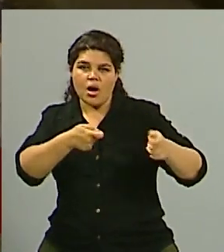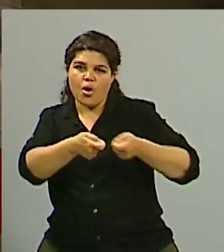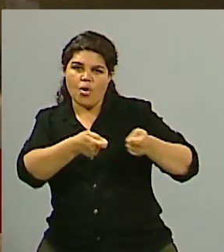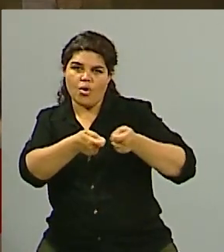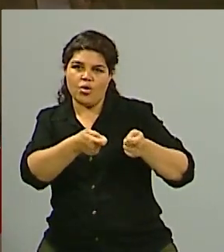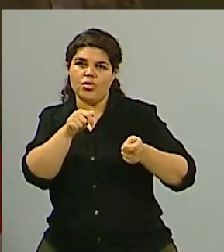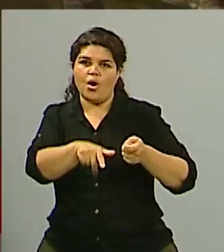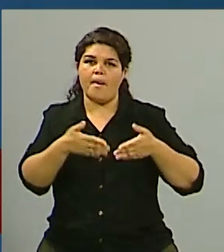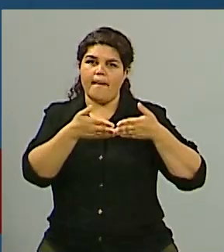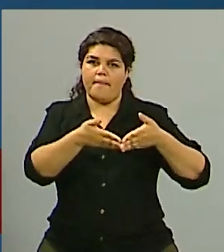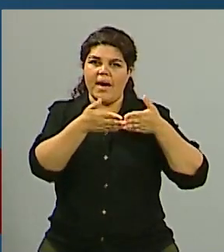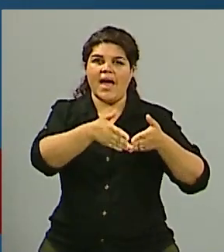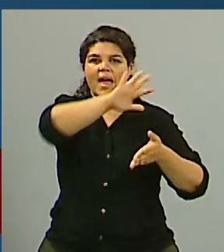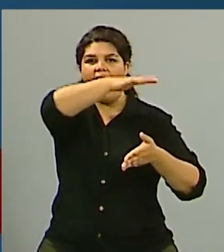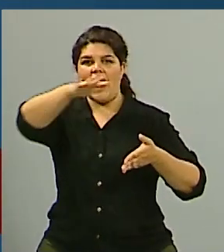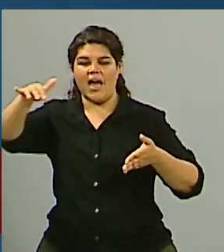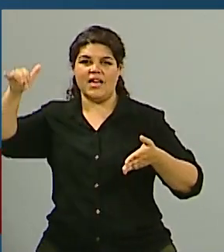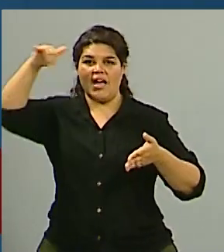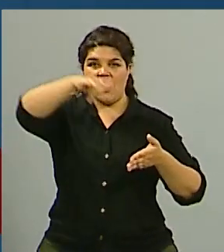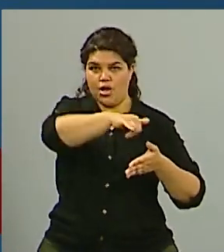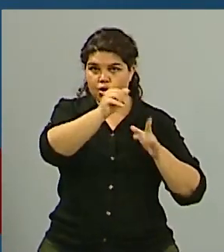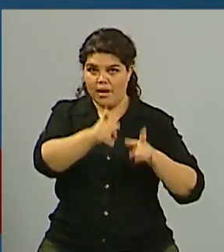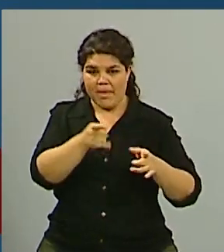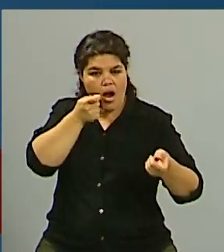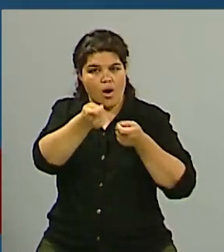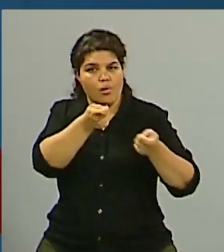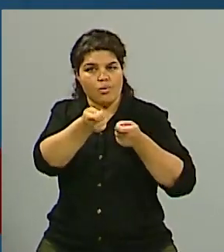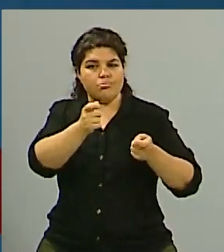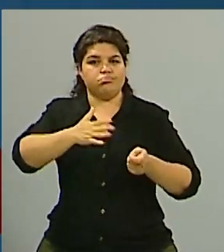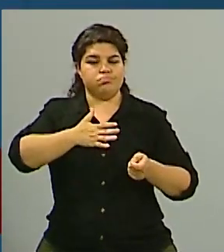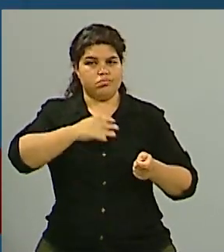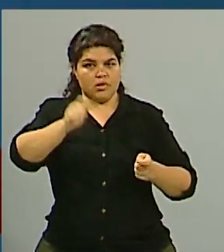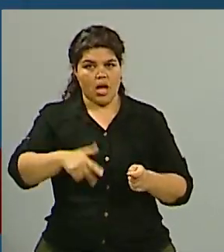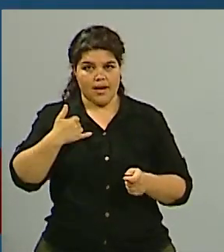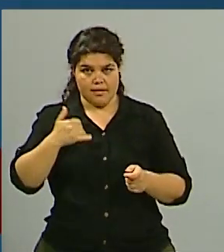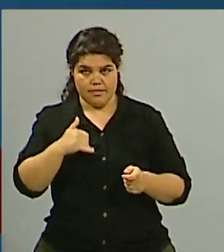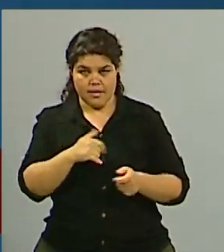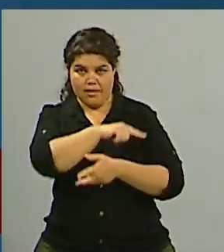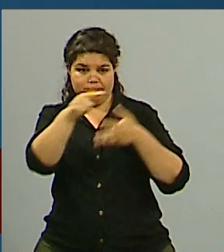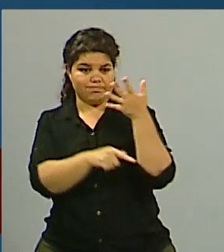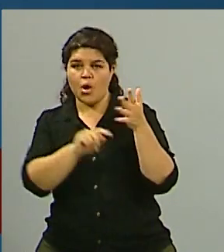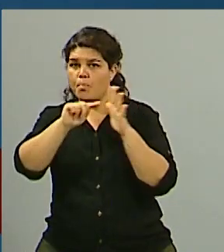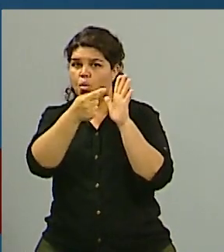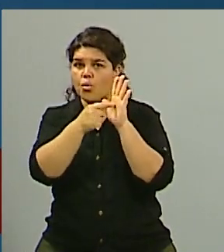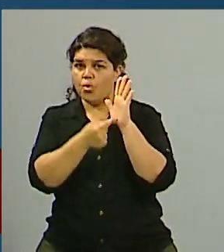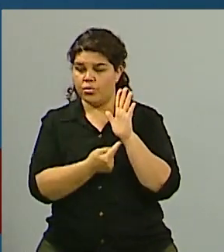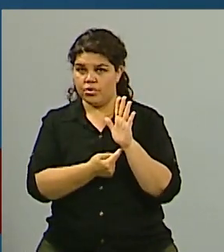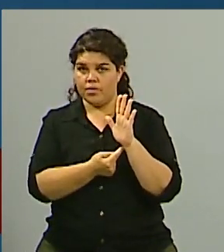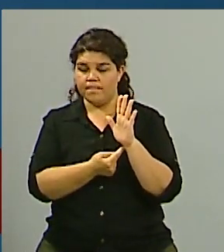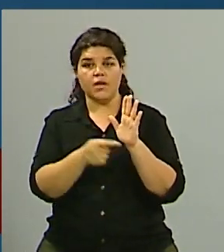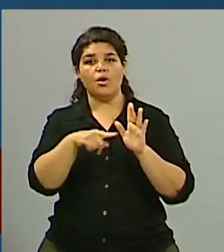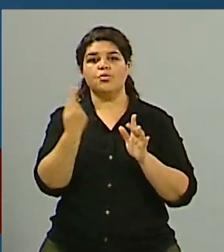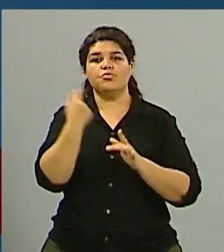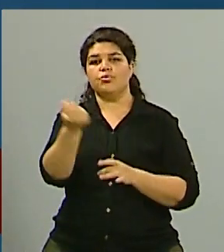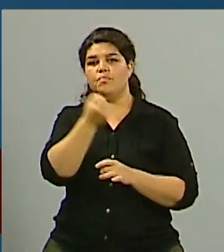pero nosotros somos conscientes de que tenemos que persistir en esta posición y que tenemos que estar muy atentos para aprovechar